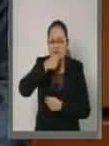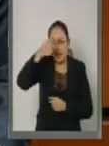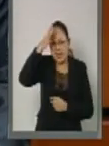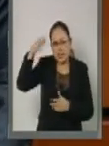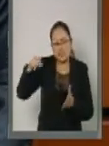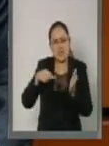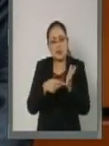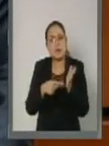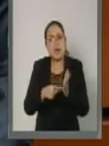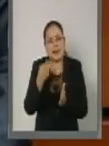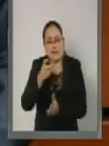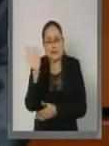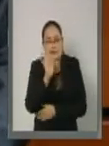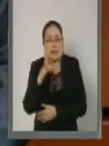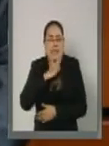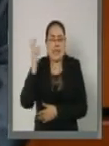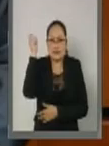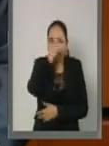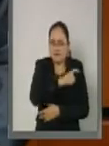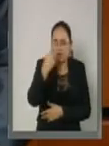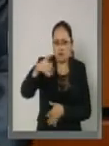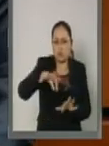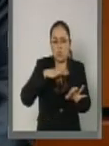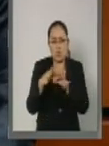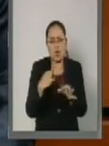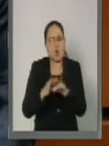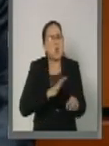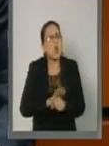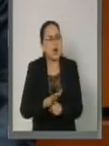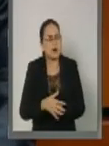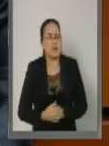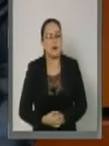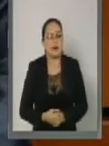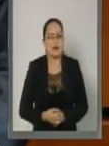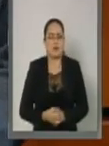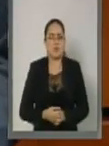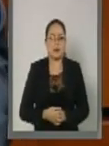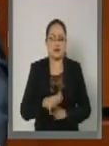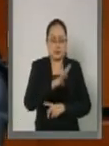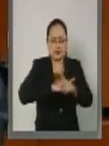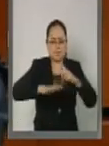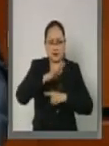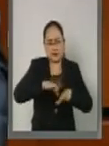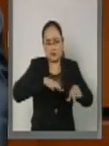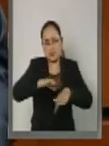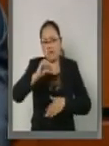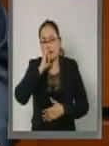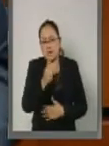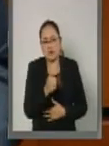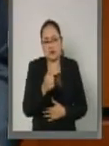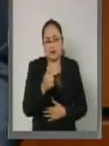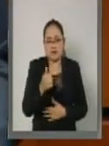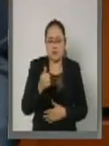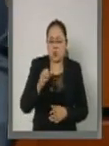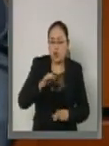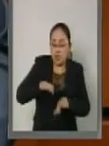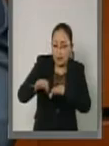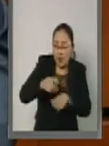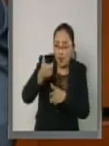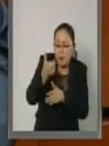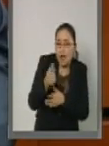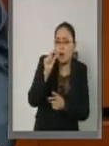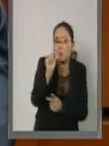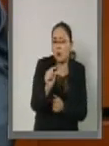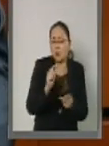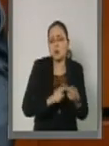que hacen más difícil su cumplimiento, los cuales son condiciones de desempleo y de empleos precarios con bajos